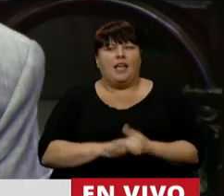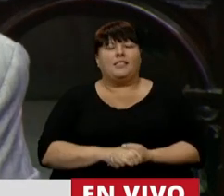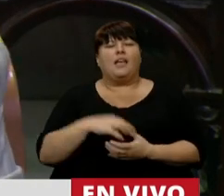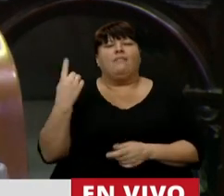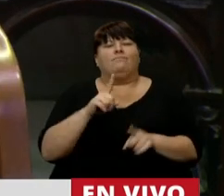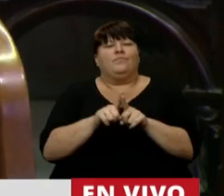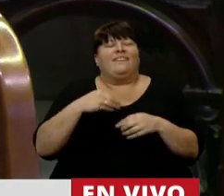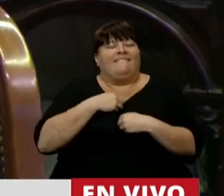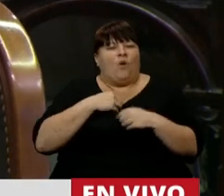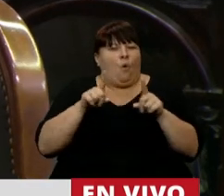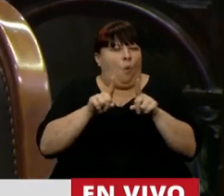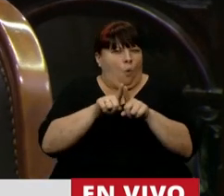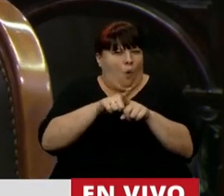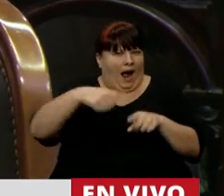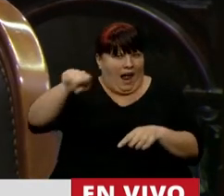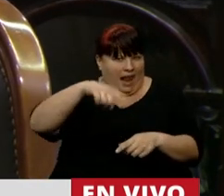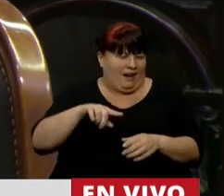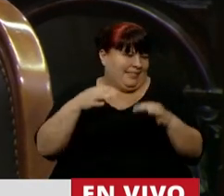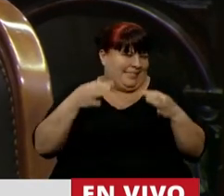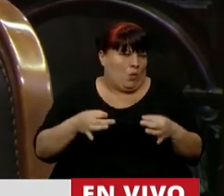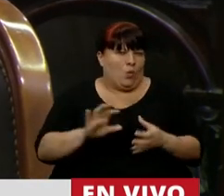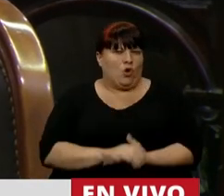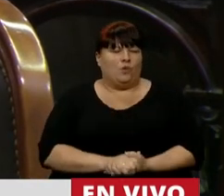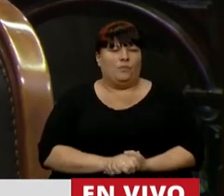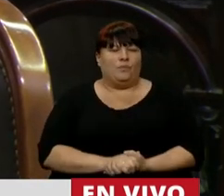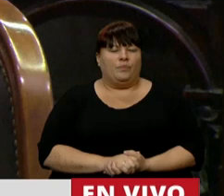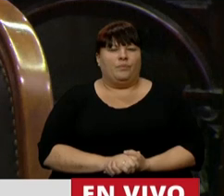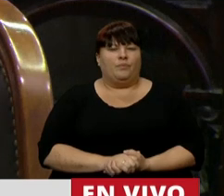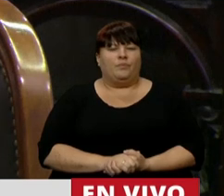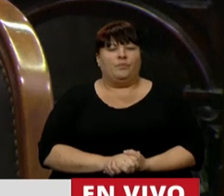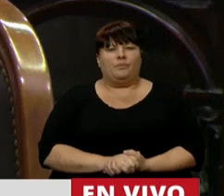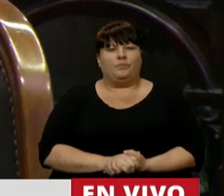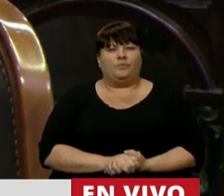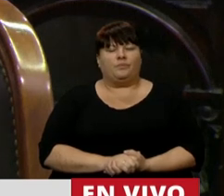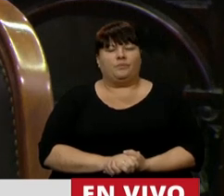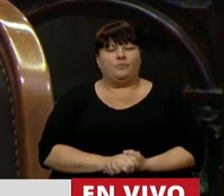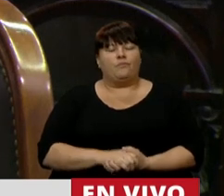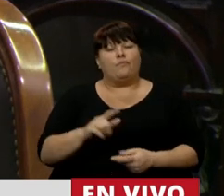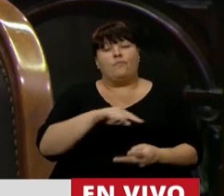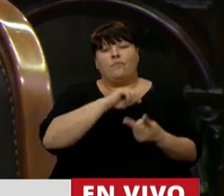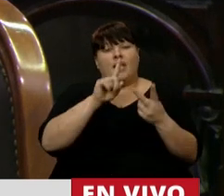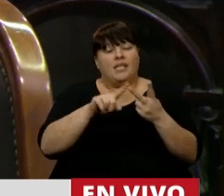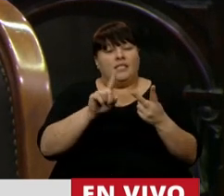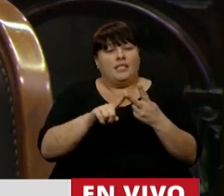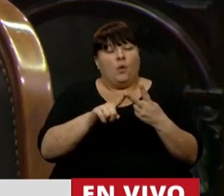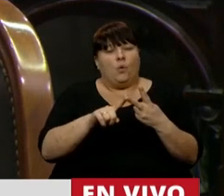lo vivimos con la misma intensidad, seguramente. En segundo lugar,